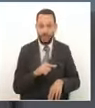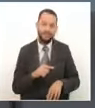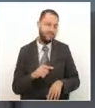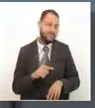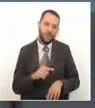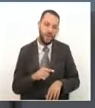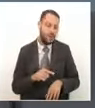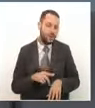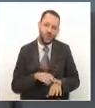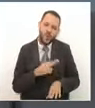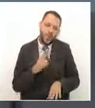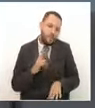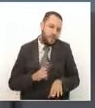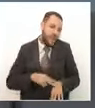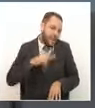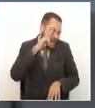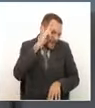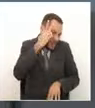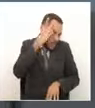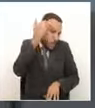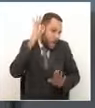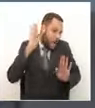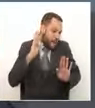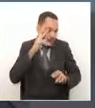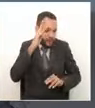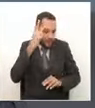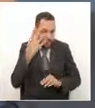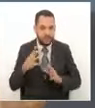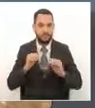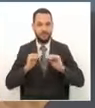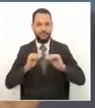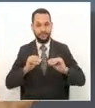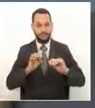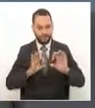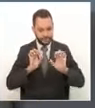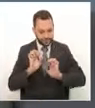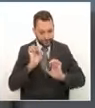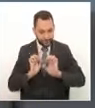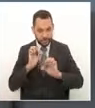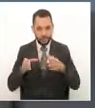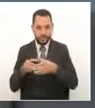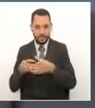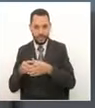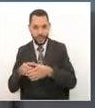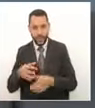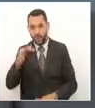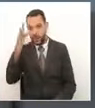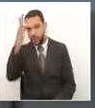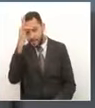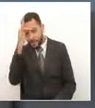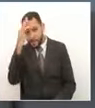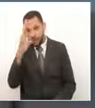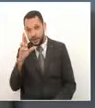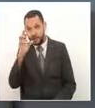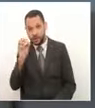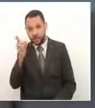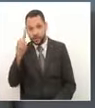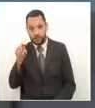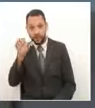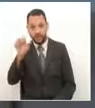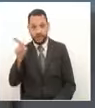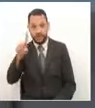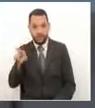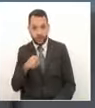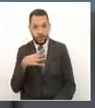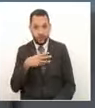y nuestro departamento en la contención del virus porque lo que ocurrió en esta clínica exponencialmente es lo que nos hubiese podido ocurrir si no